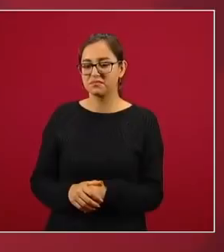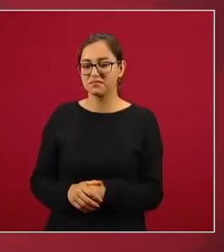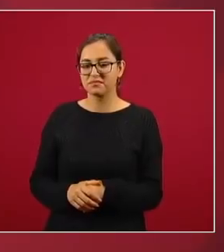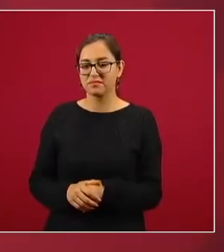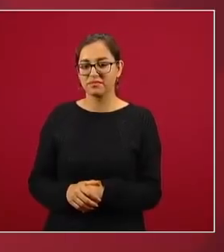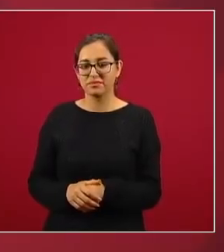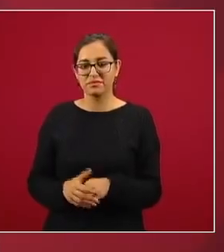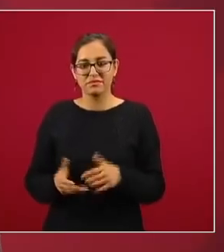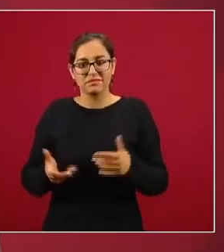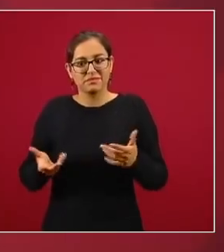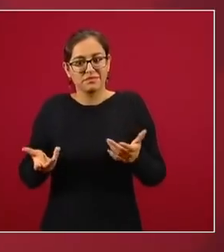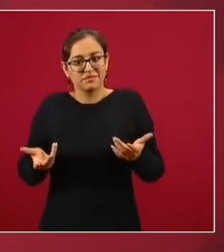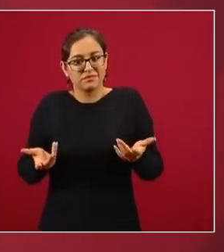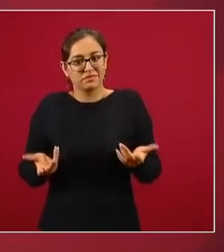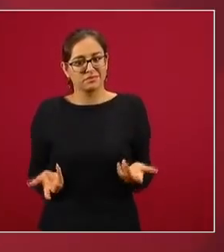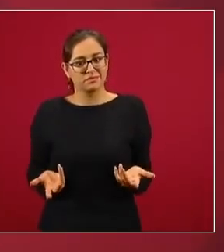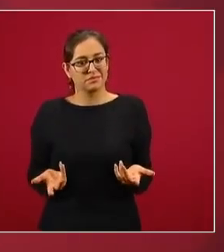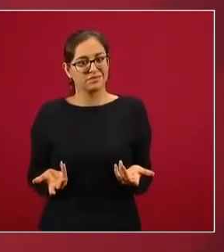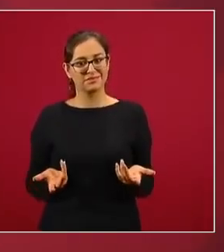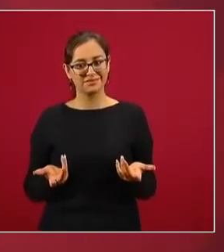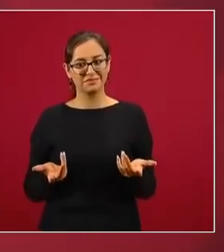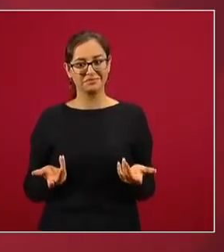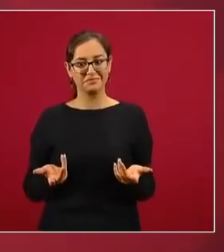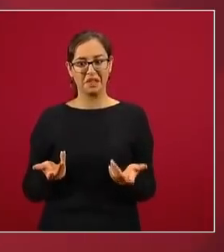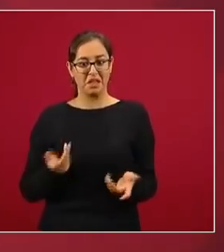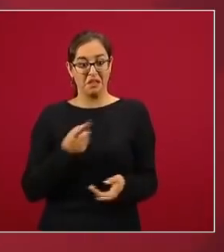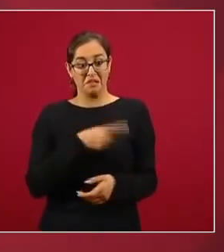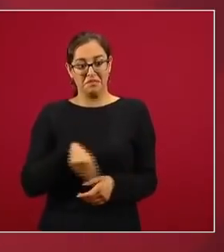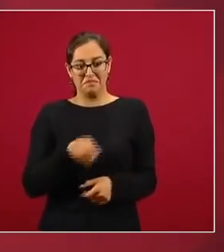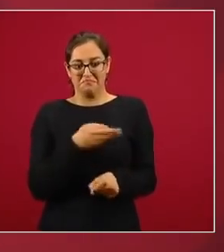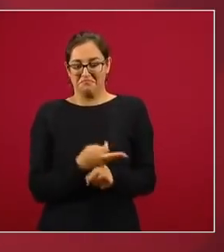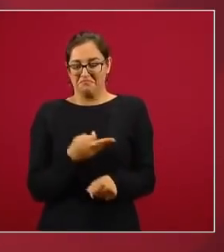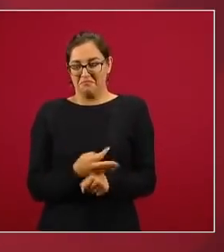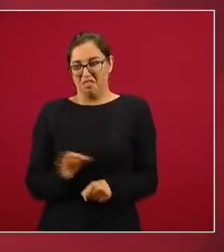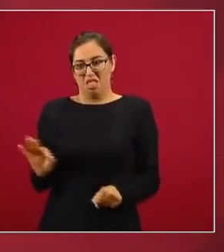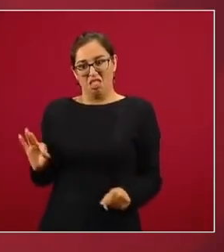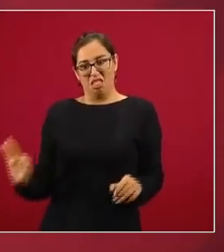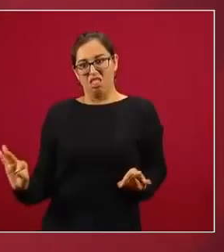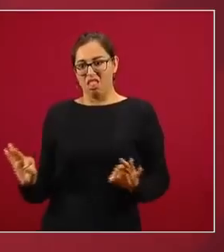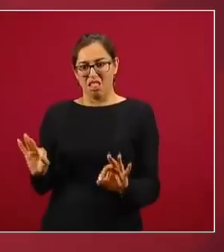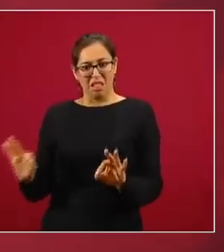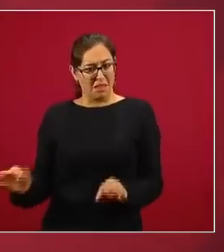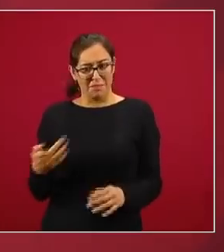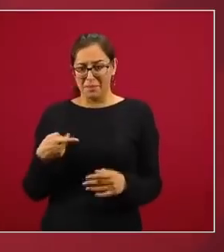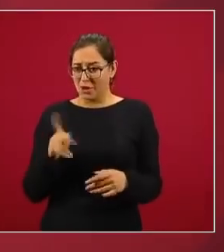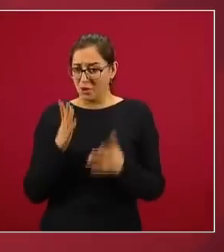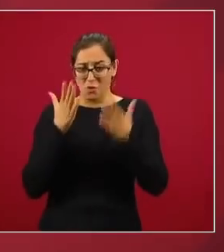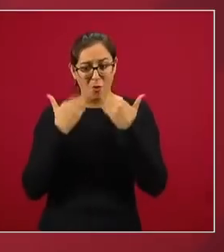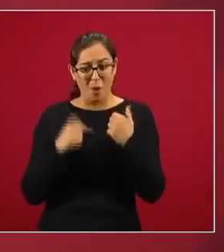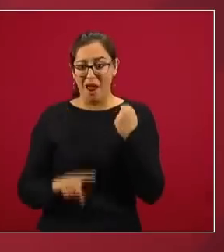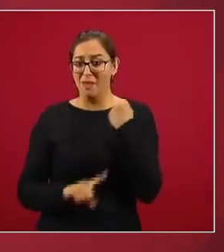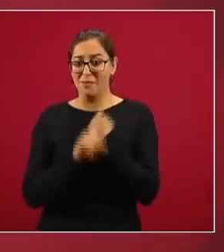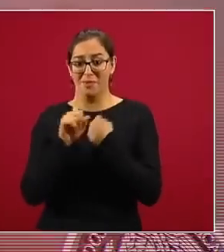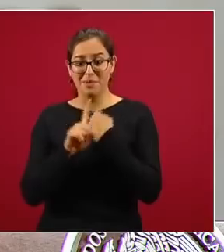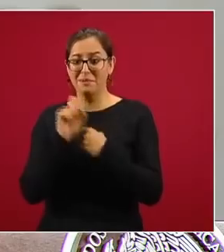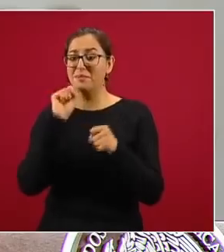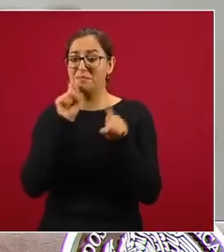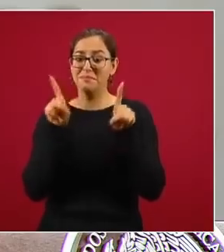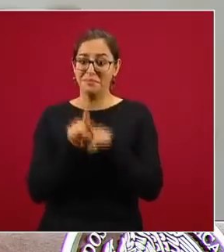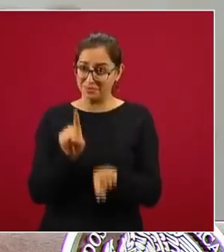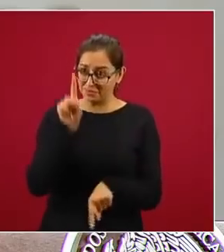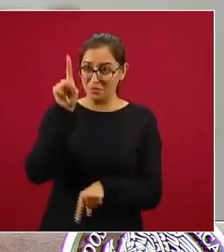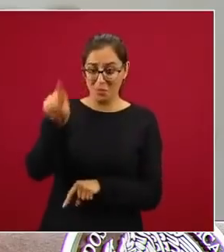ellos sintieron que era un momento y por eso lo de Morelos también y bueno,